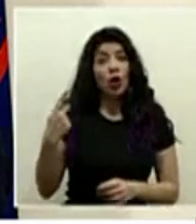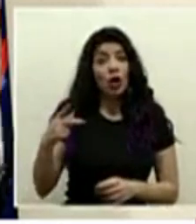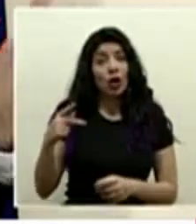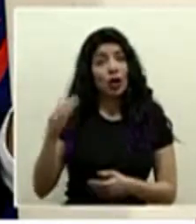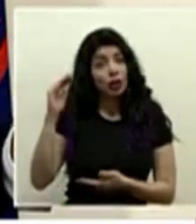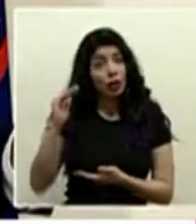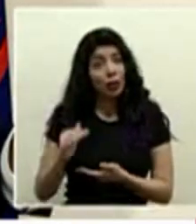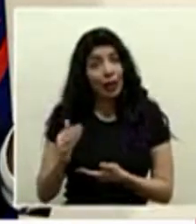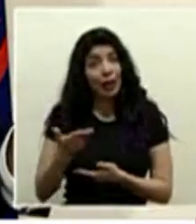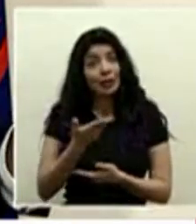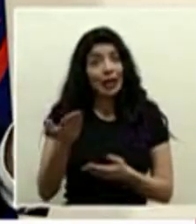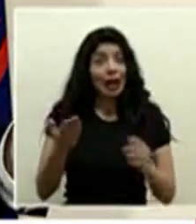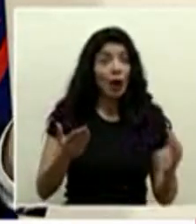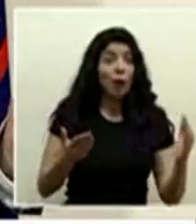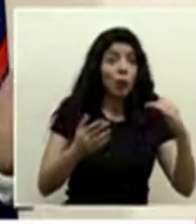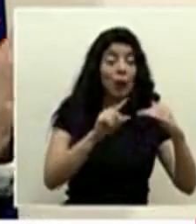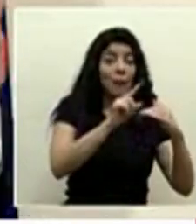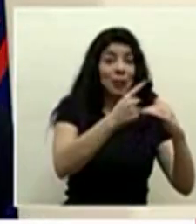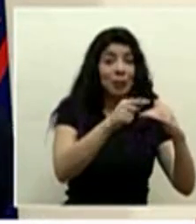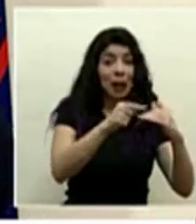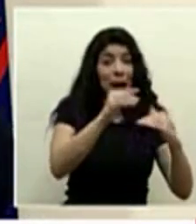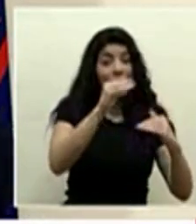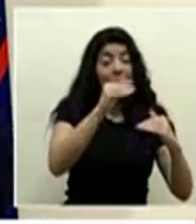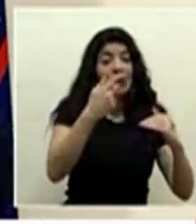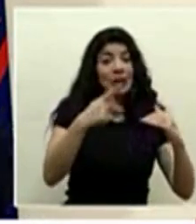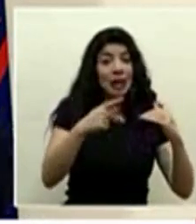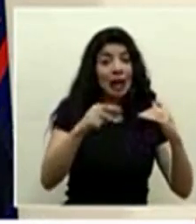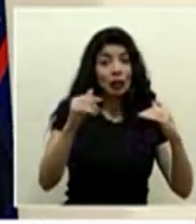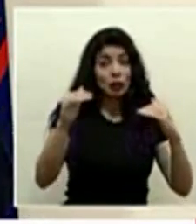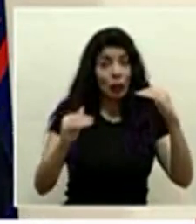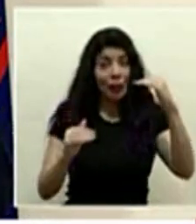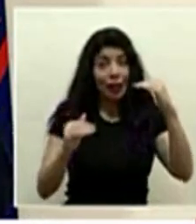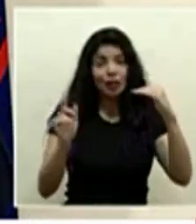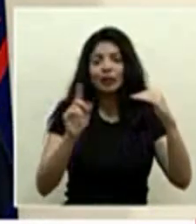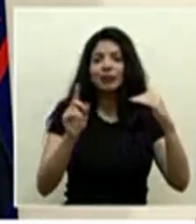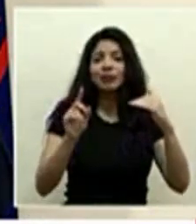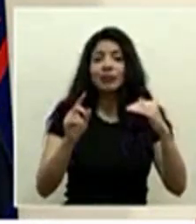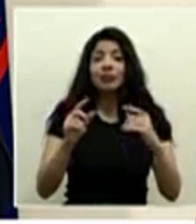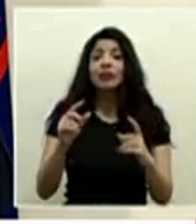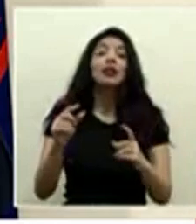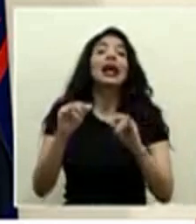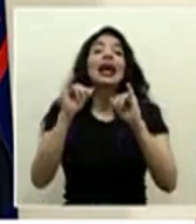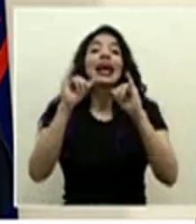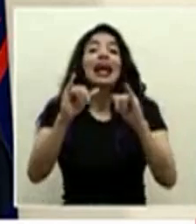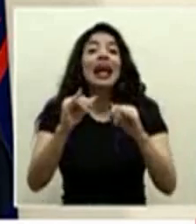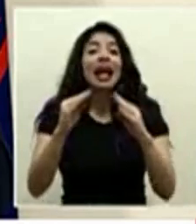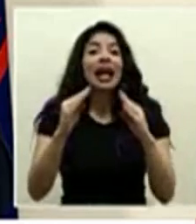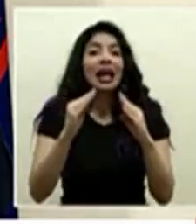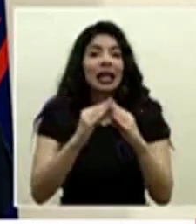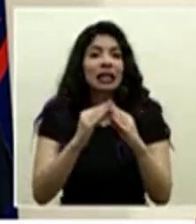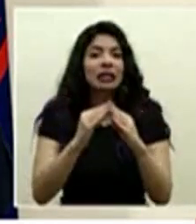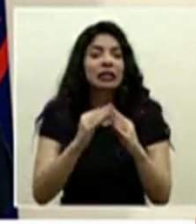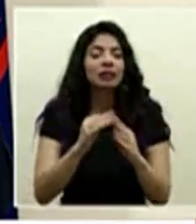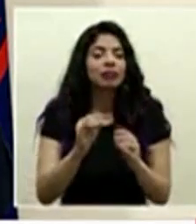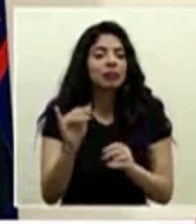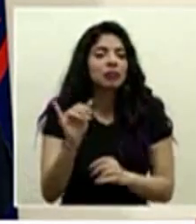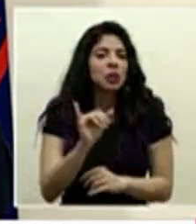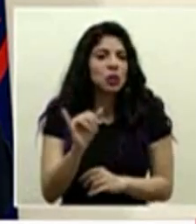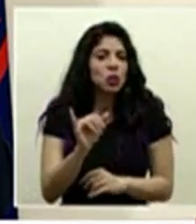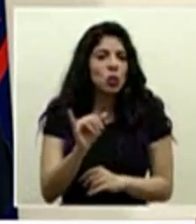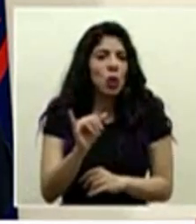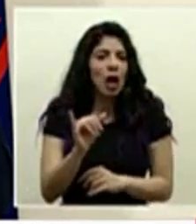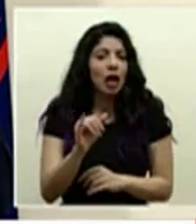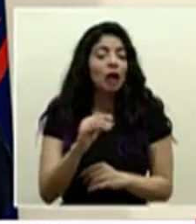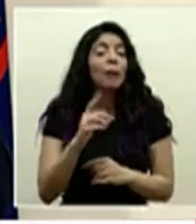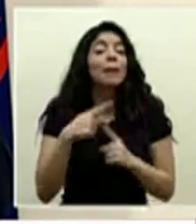que en la primera ola entonces la consigna de quédese en casa sigue igual de vigente en la